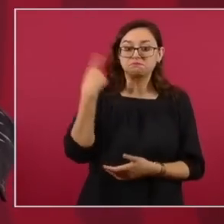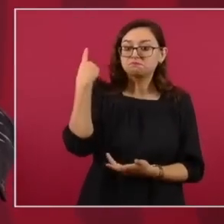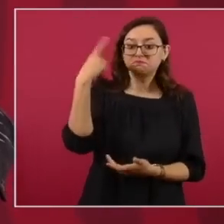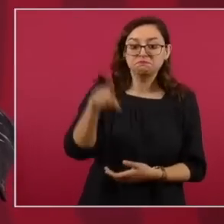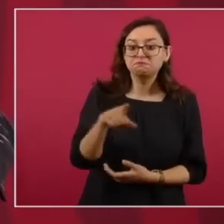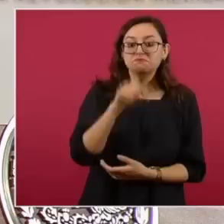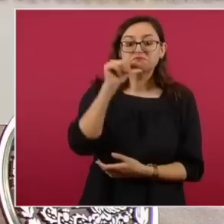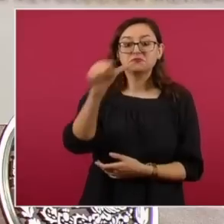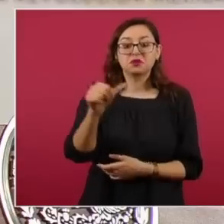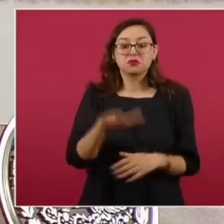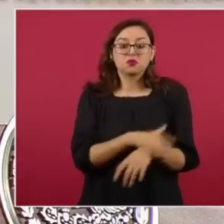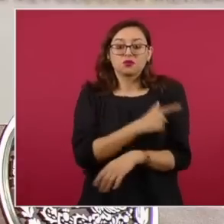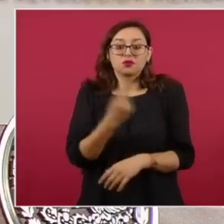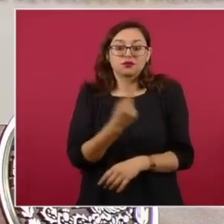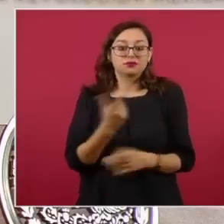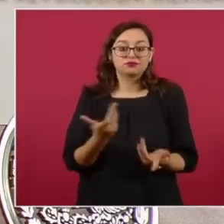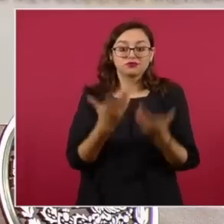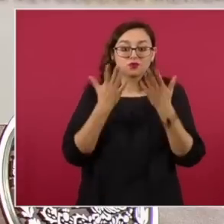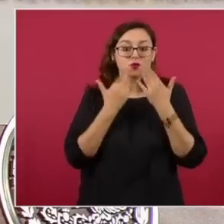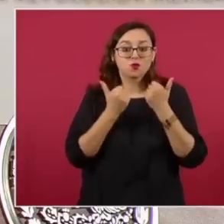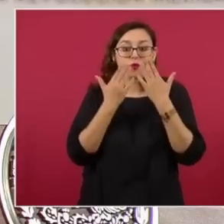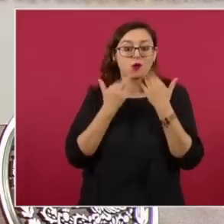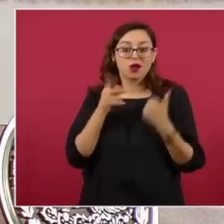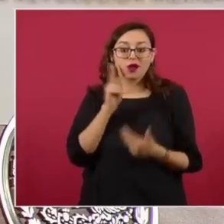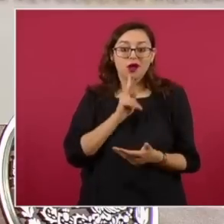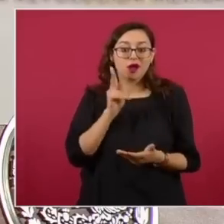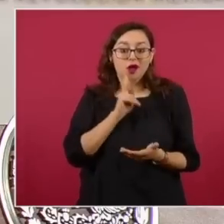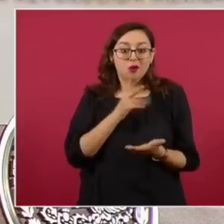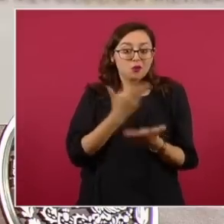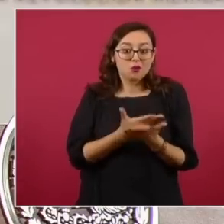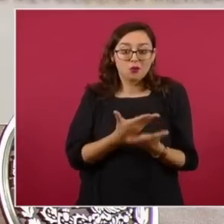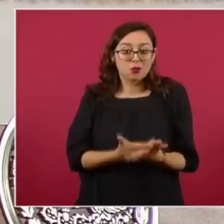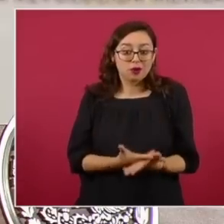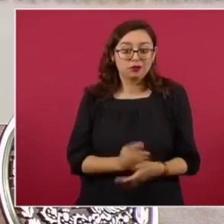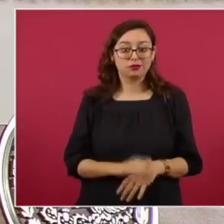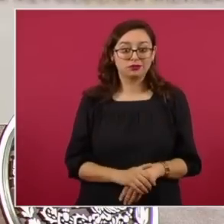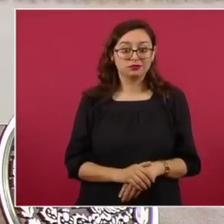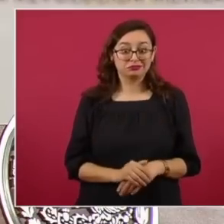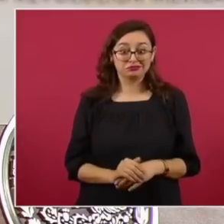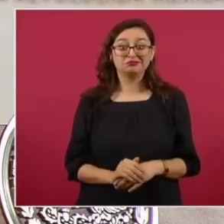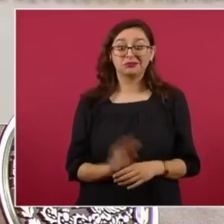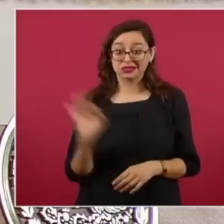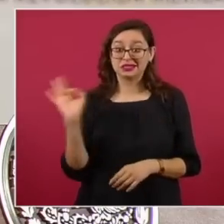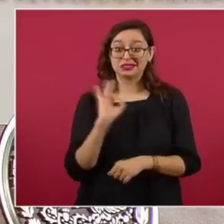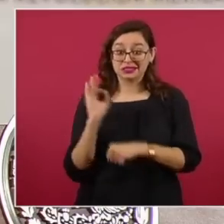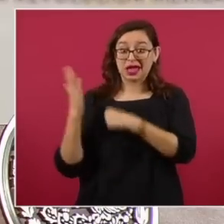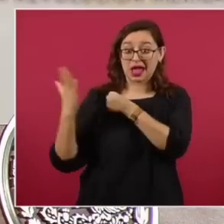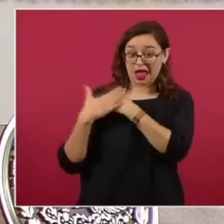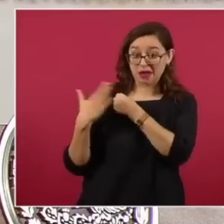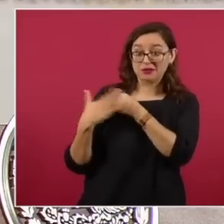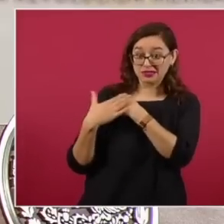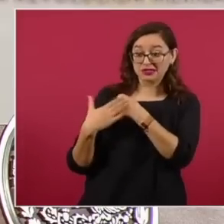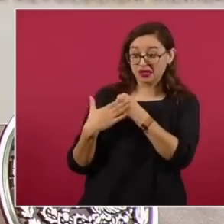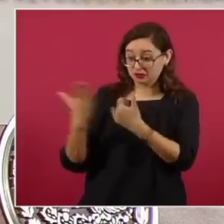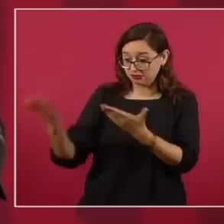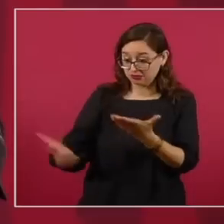elementos. No quiere decir que no haya elementos en absoluto,